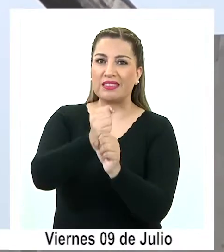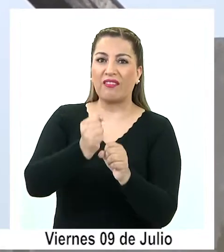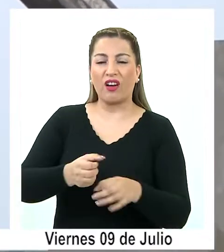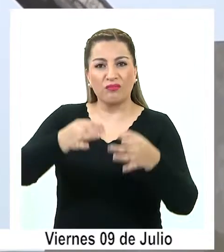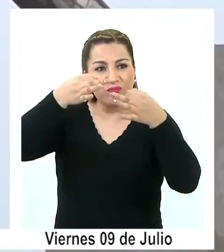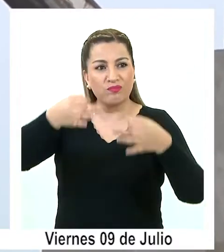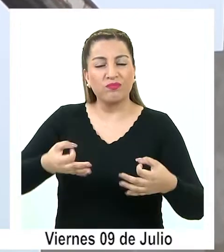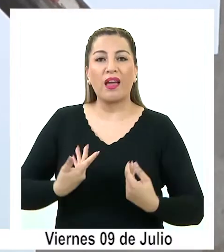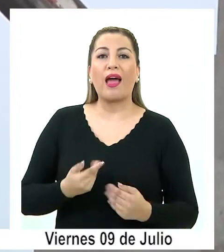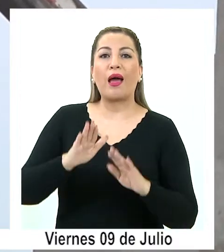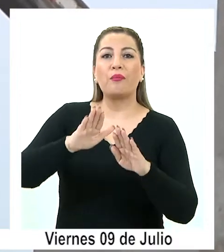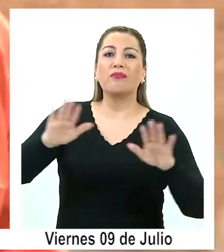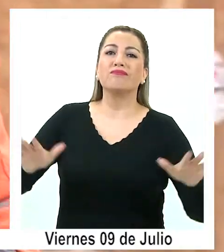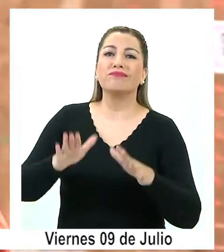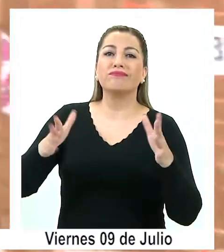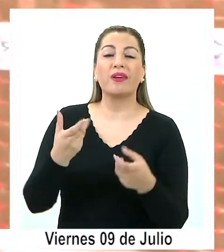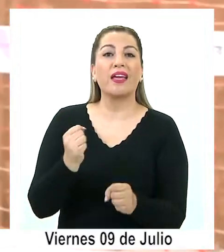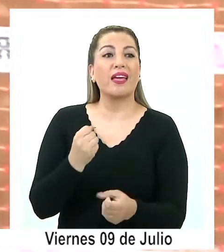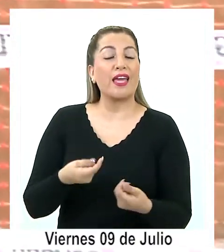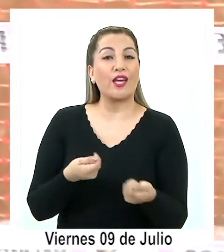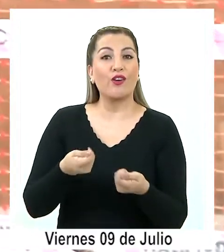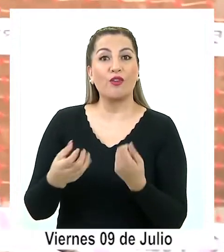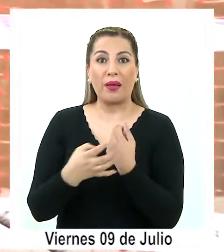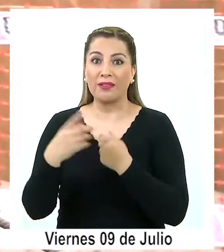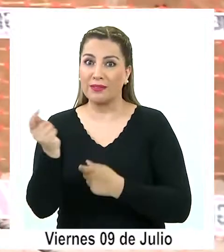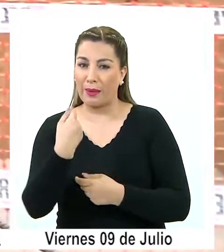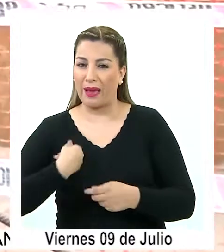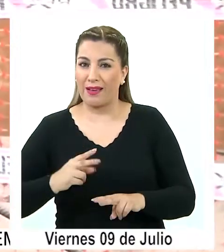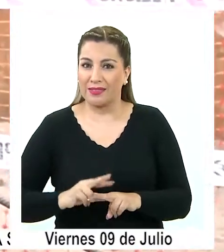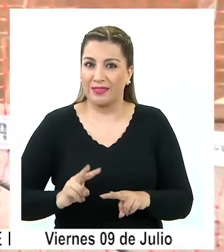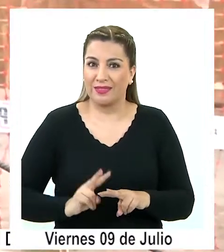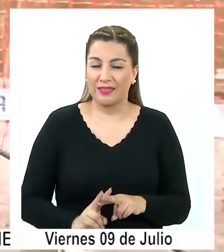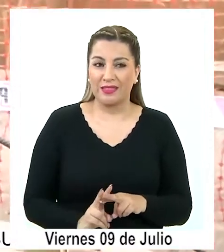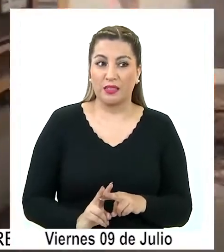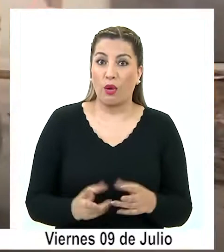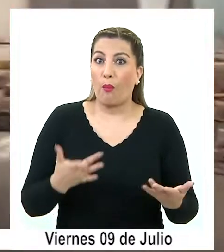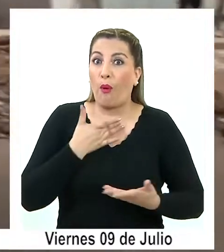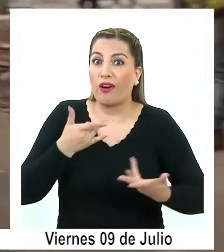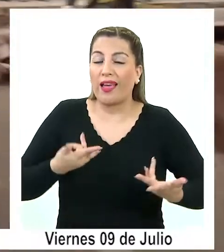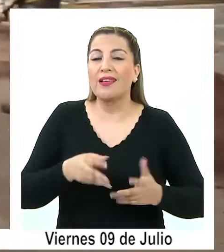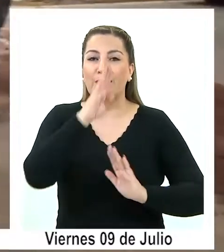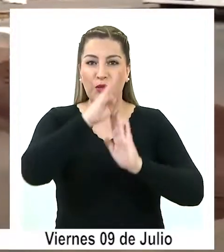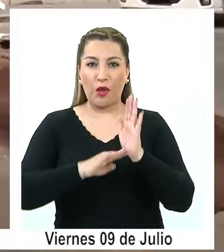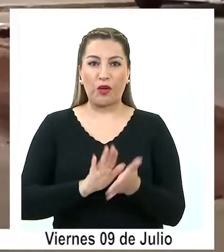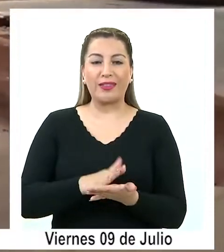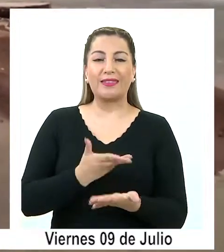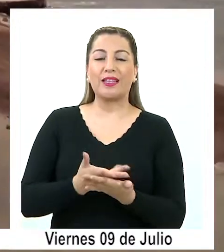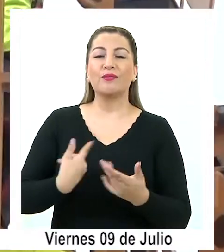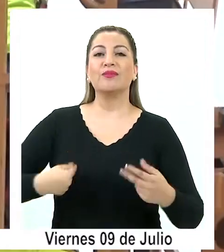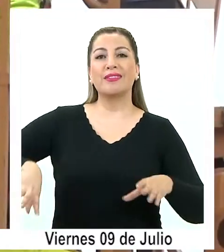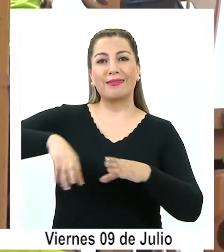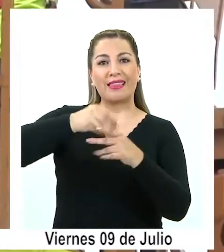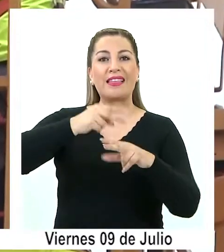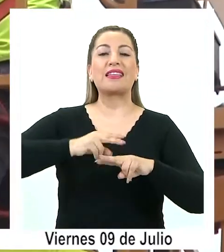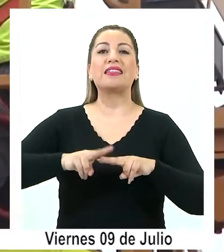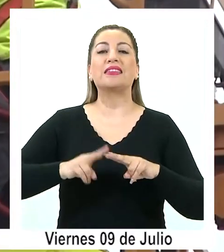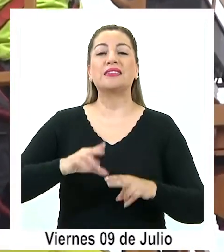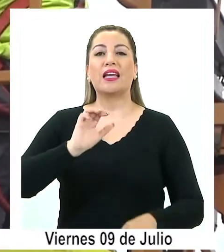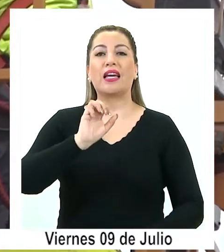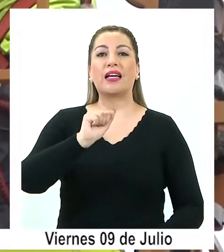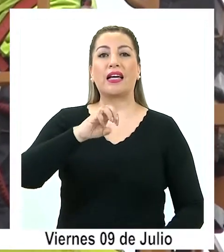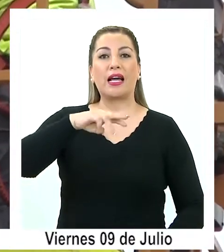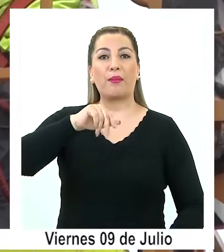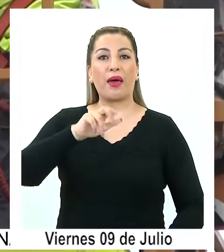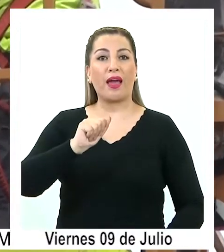concretas en pos de la reactivación económica local, que se ha llevado a cabo gracias al protocolo sanitario implementado por la